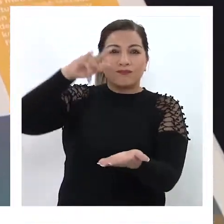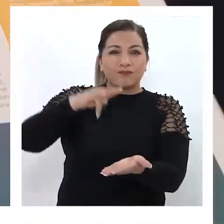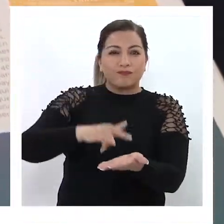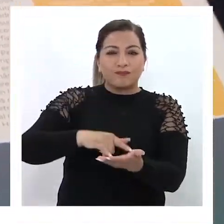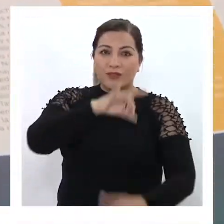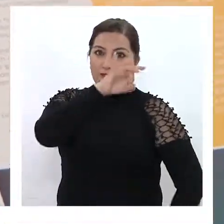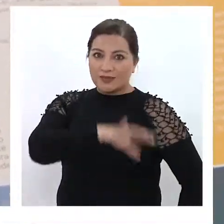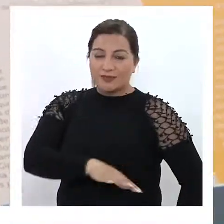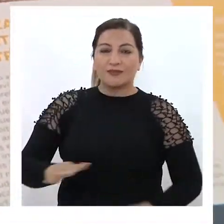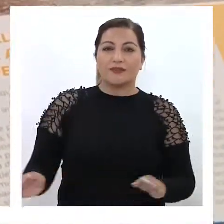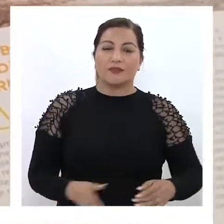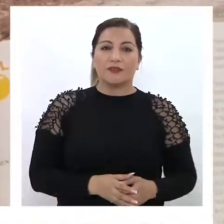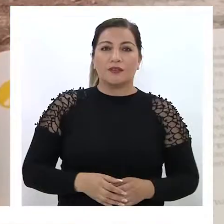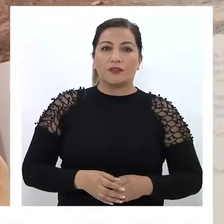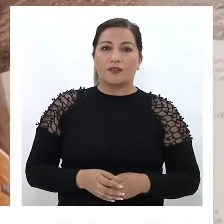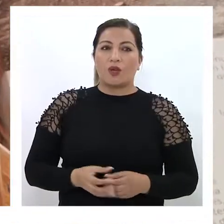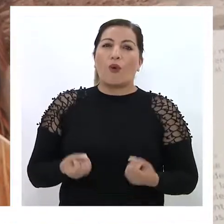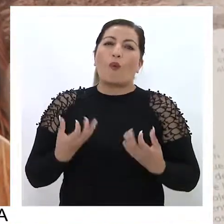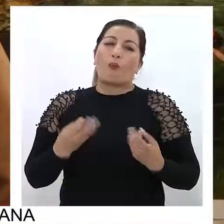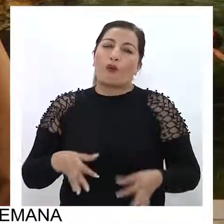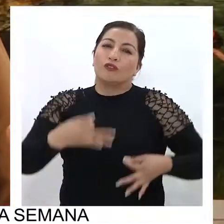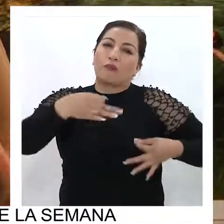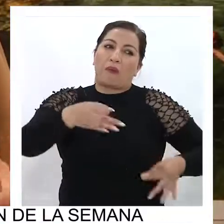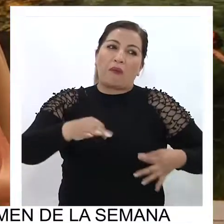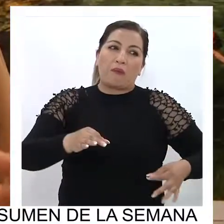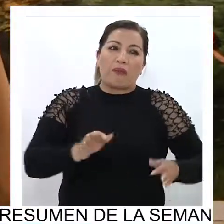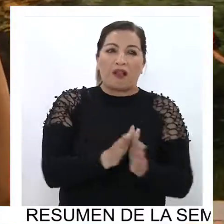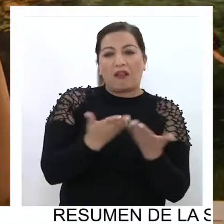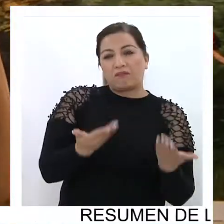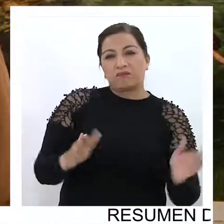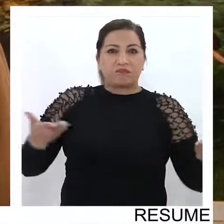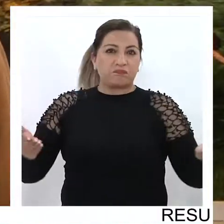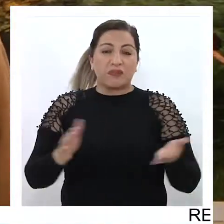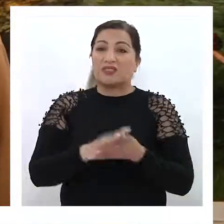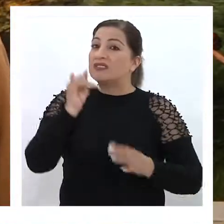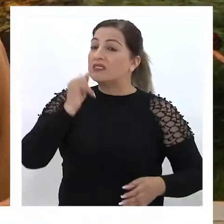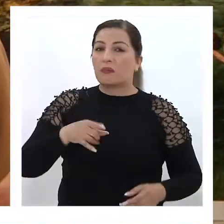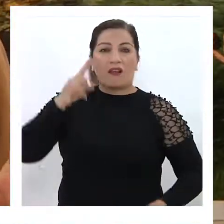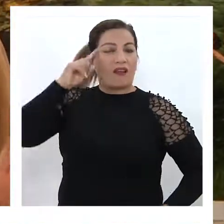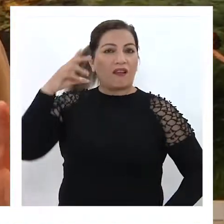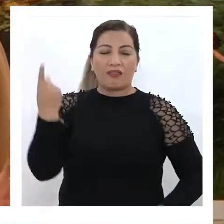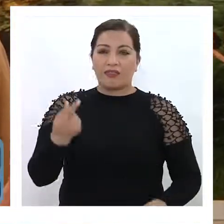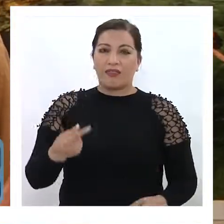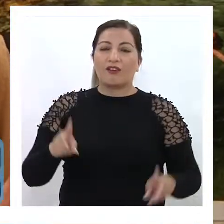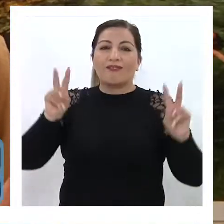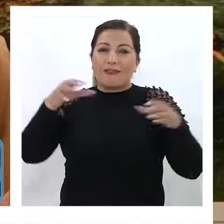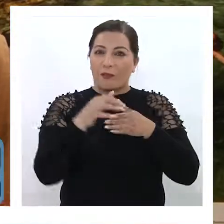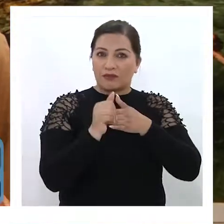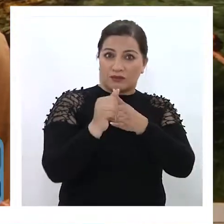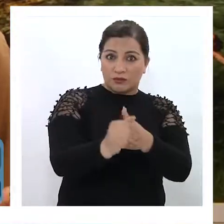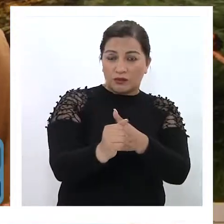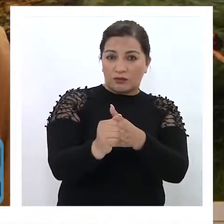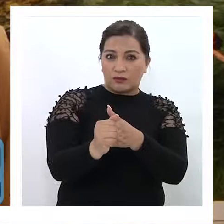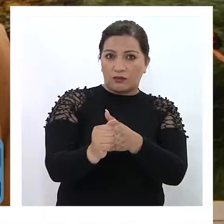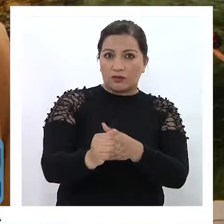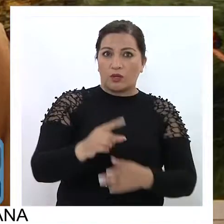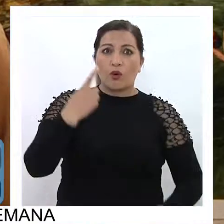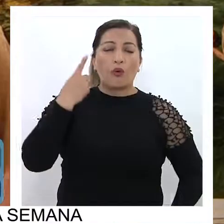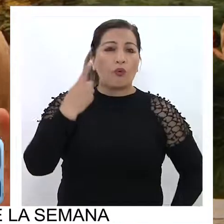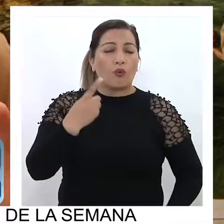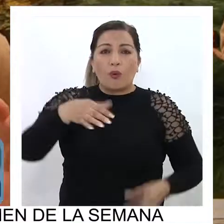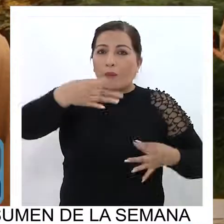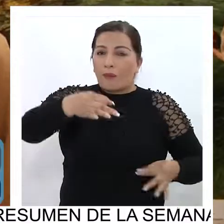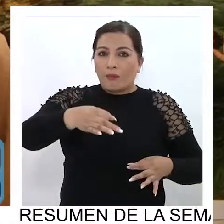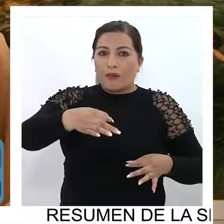del país. Porque hay muchos trípticos, hay dípticos, hay volantes, todo tipo de iniciativas que tienen que ver con el turismo, pero en un solo